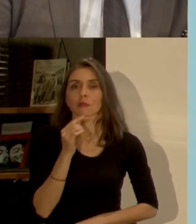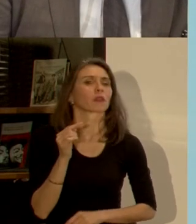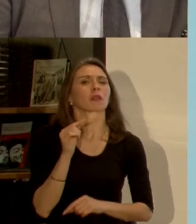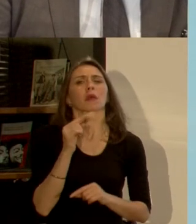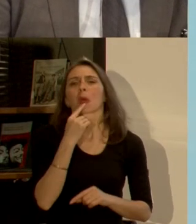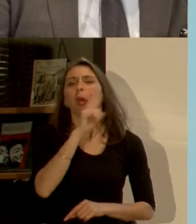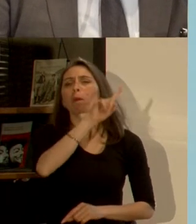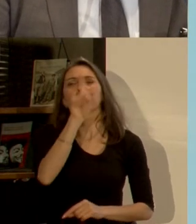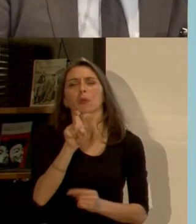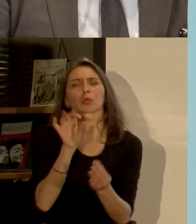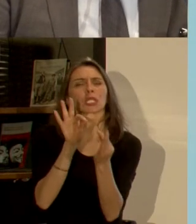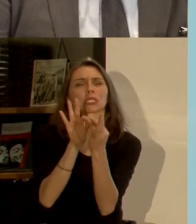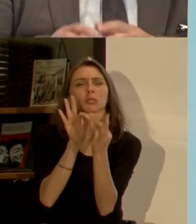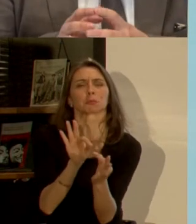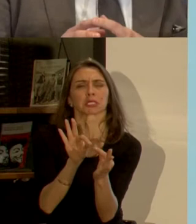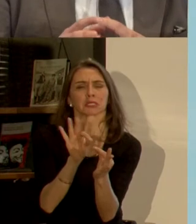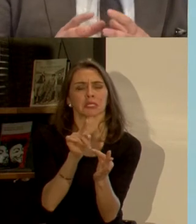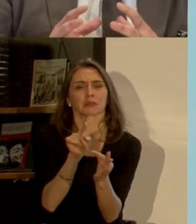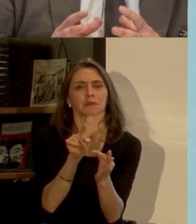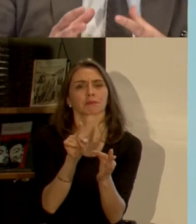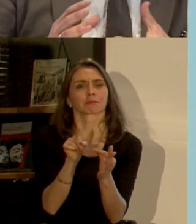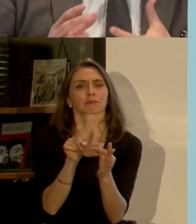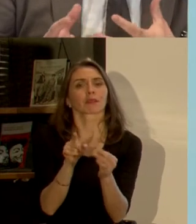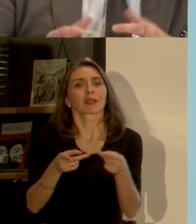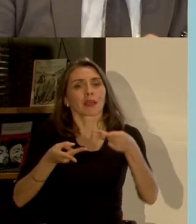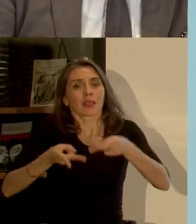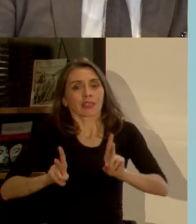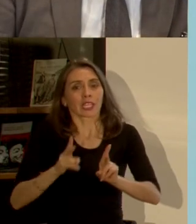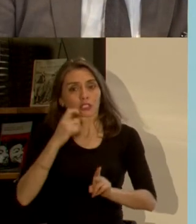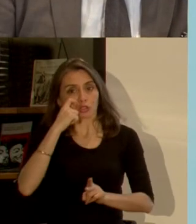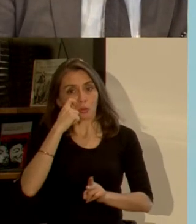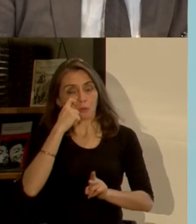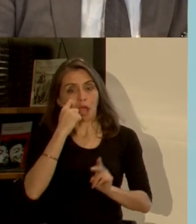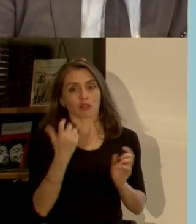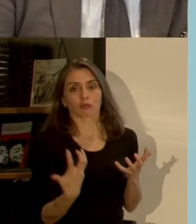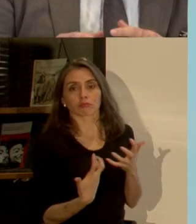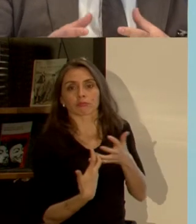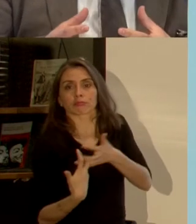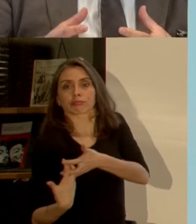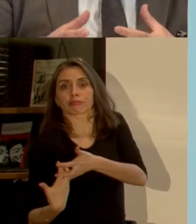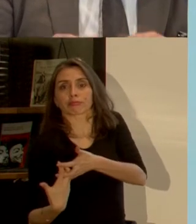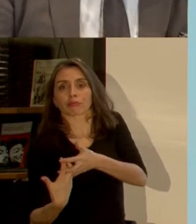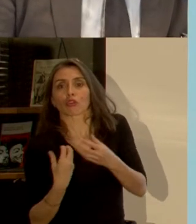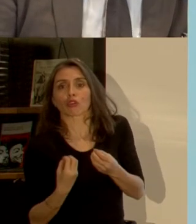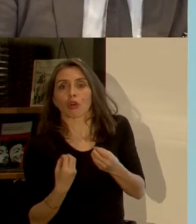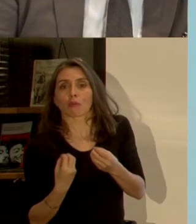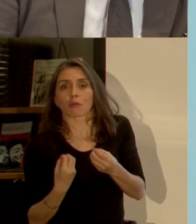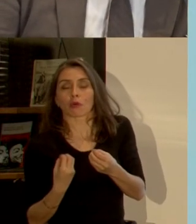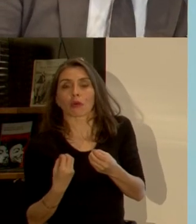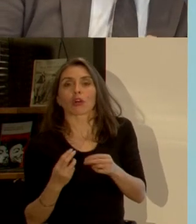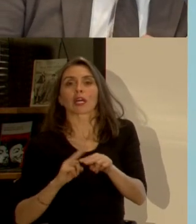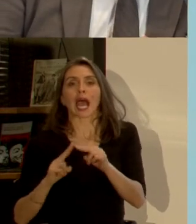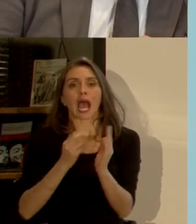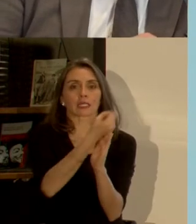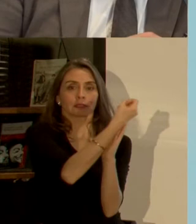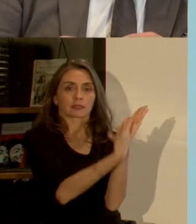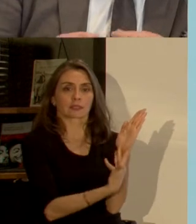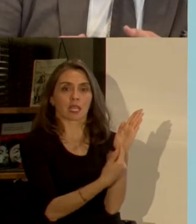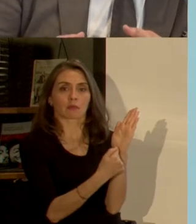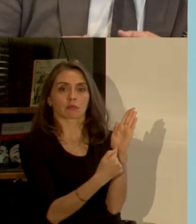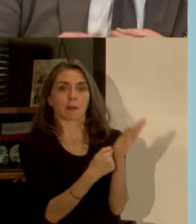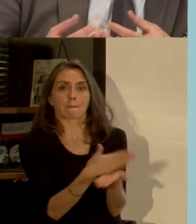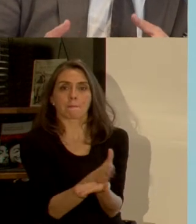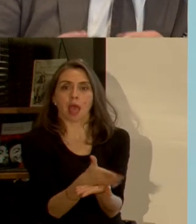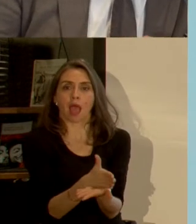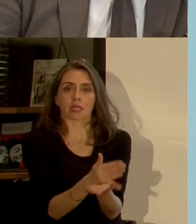concreta una de las formas en que los derechos humanos pueden dialogar eso es la construcción de instrumentos de planificación